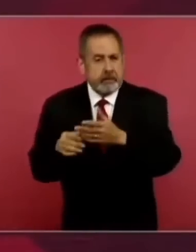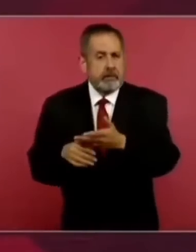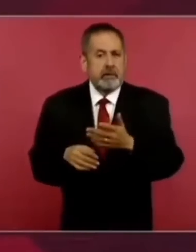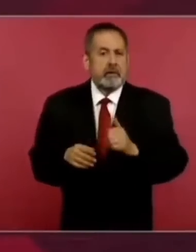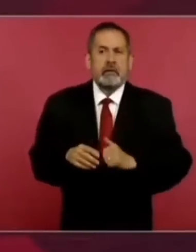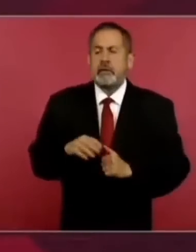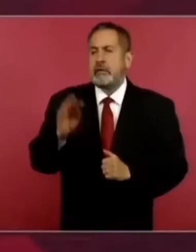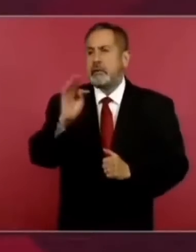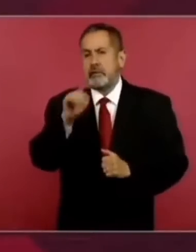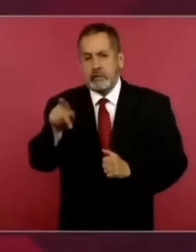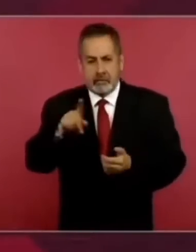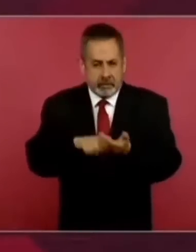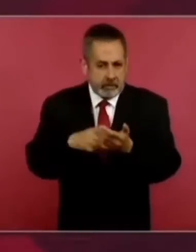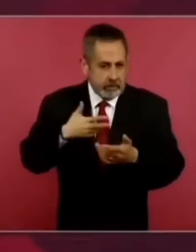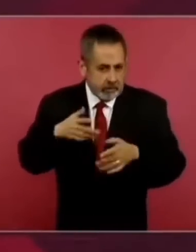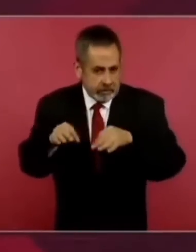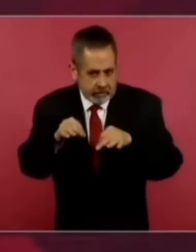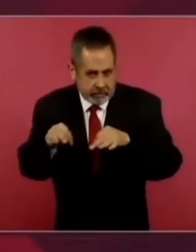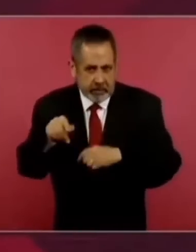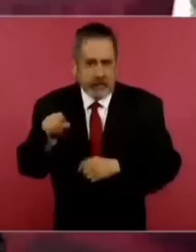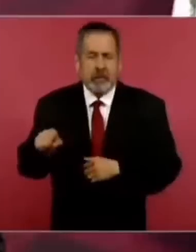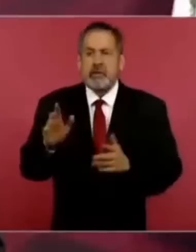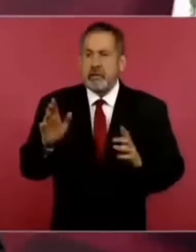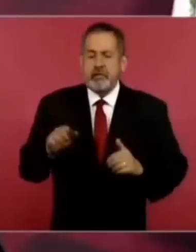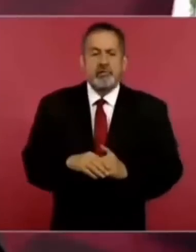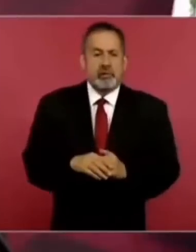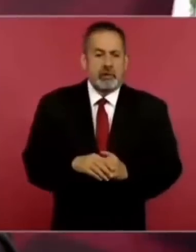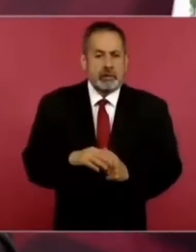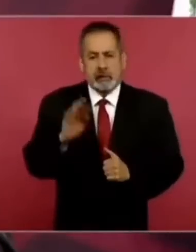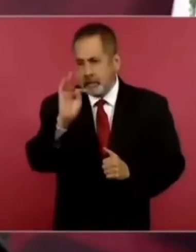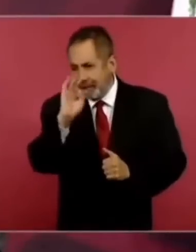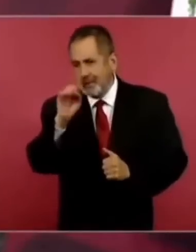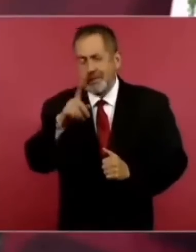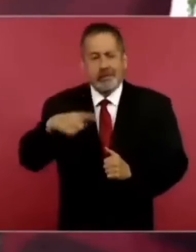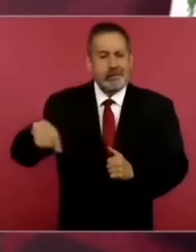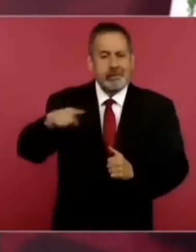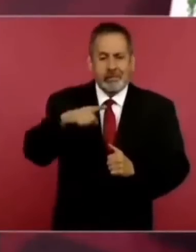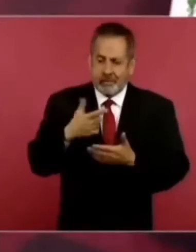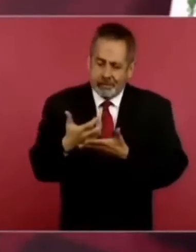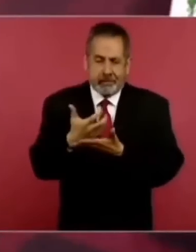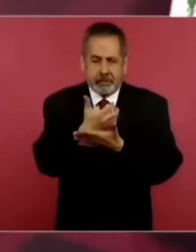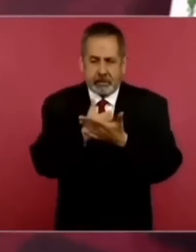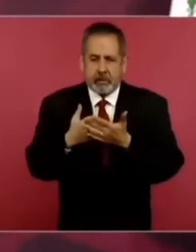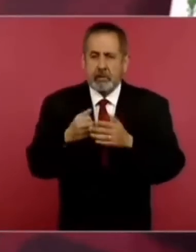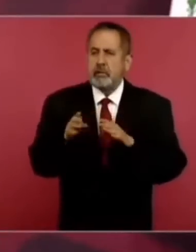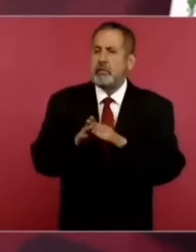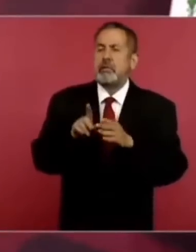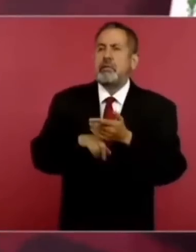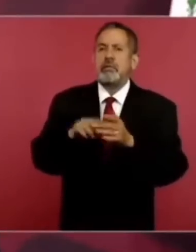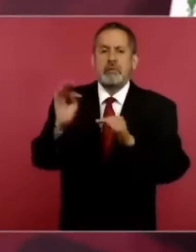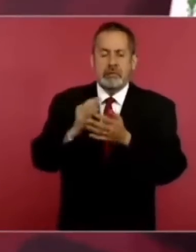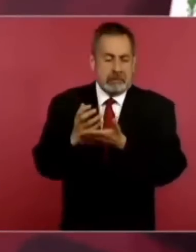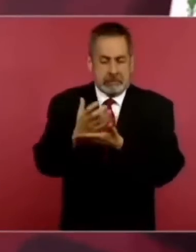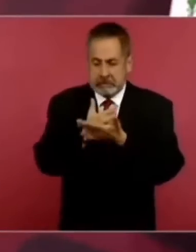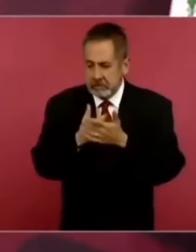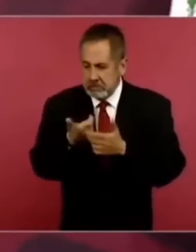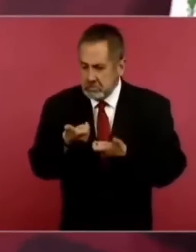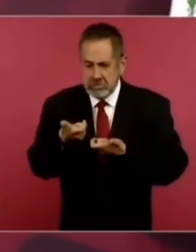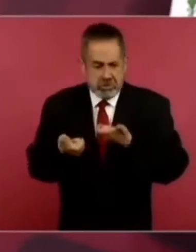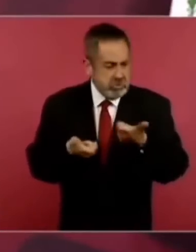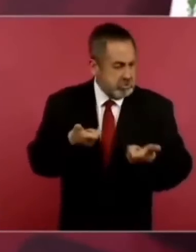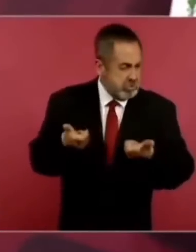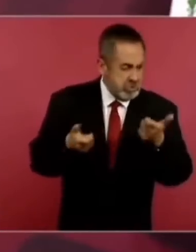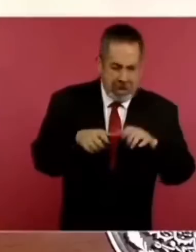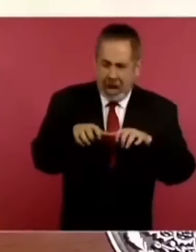trabajo, si sus ingresos les alcanzan para